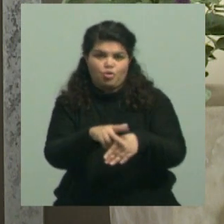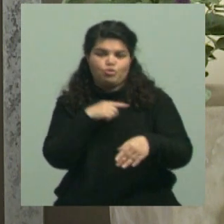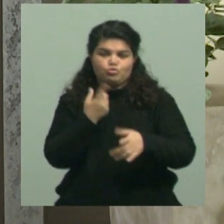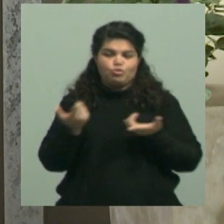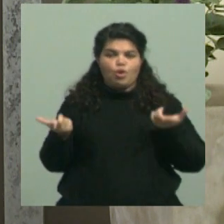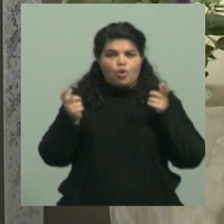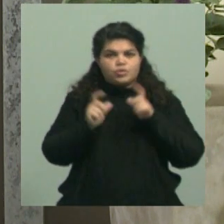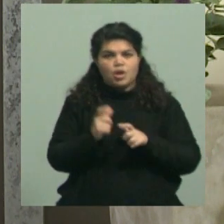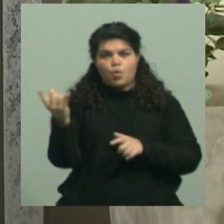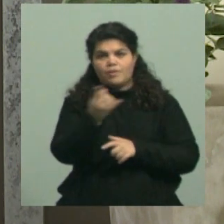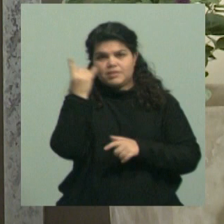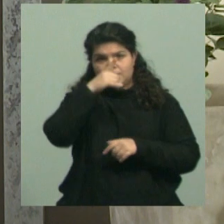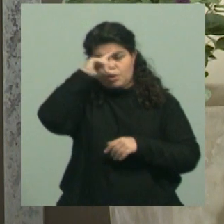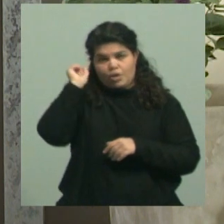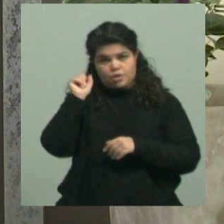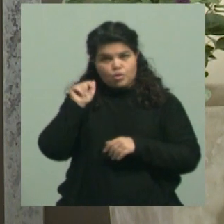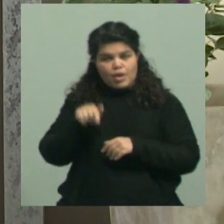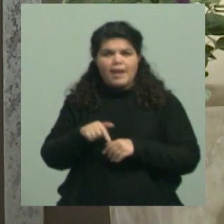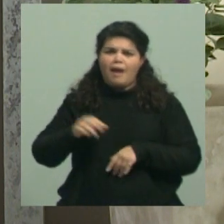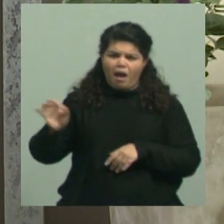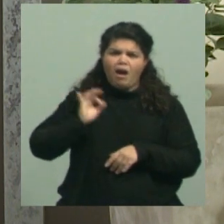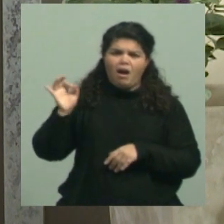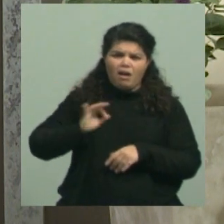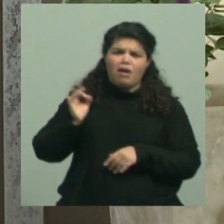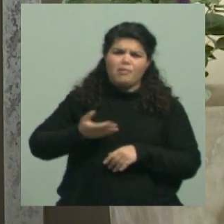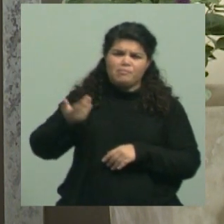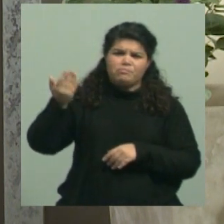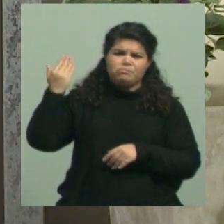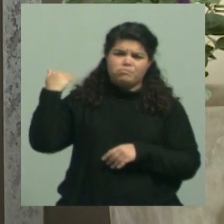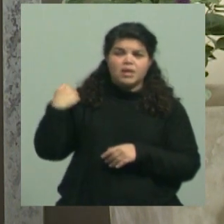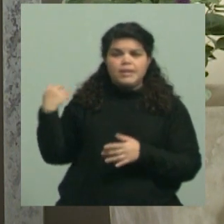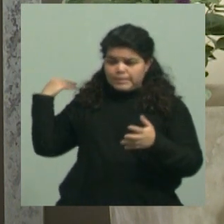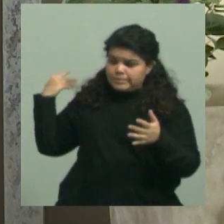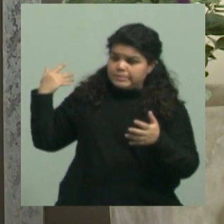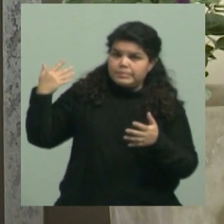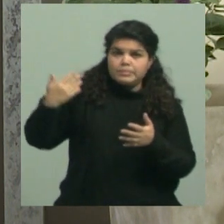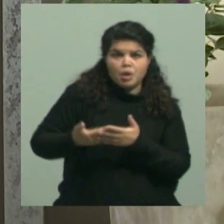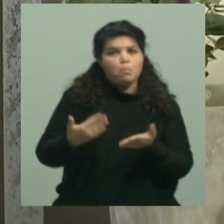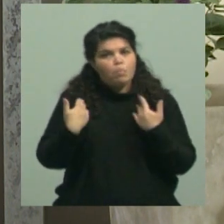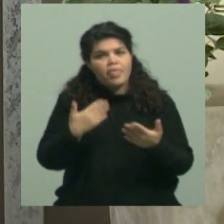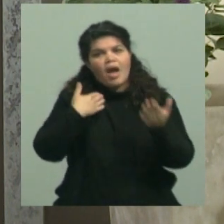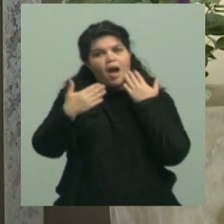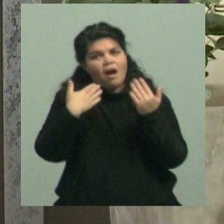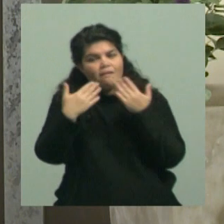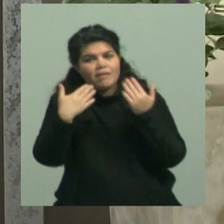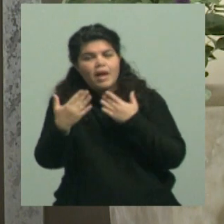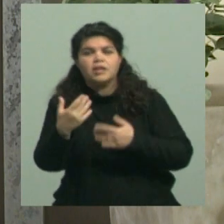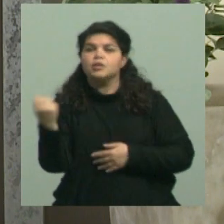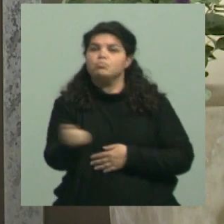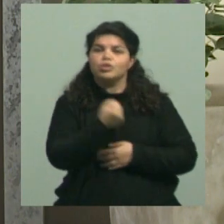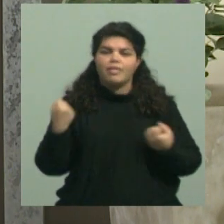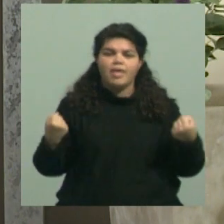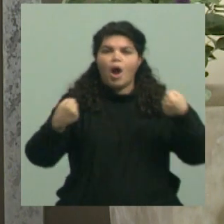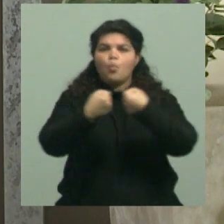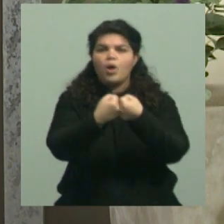Interuniversitario Nacional tiene muchos años, y dialogar implica poder llegar a algunos acuerdos a mejorar la situación.